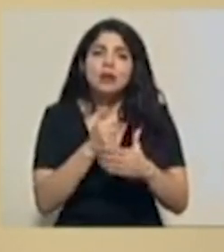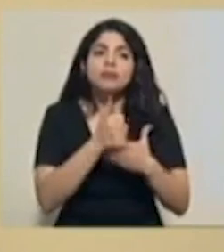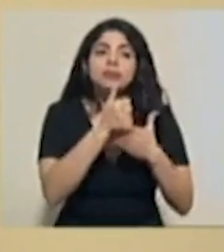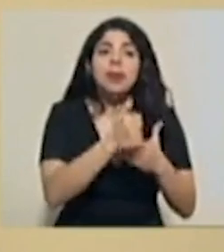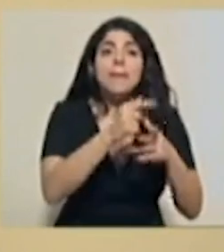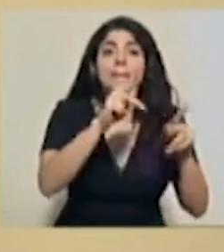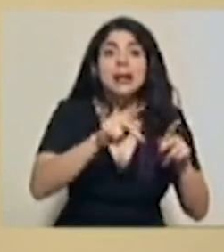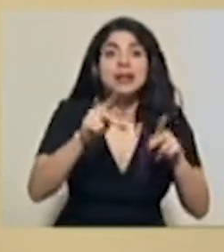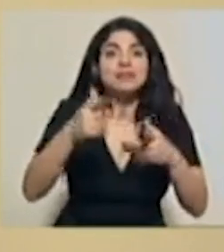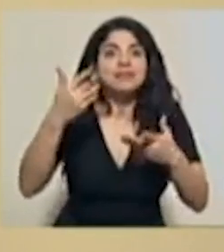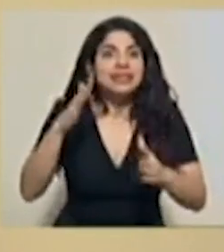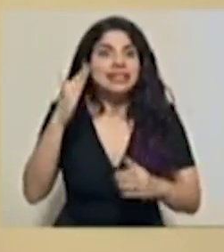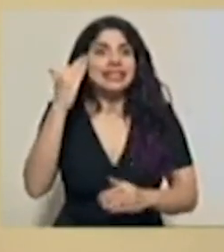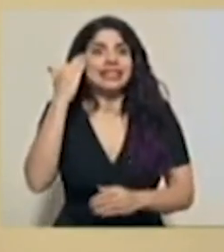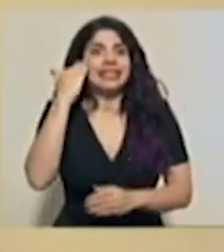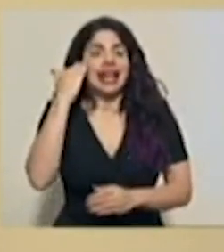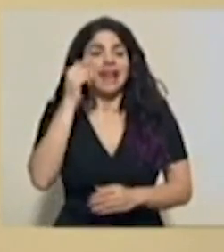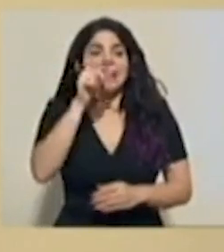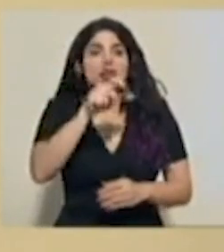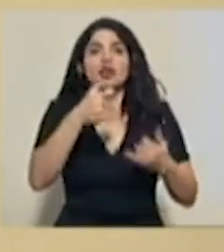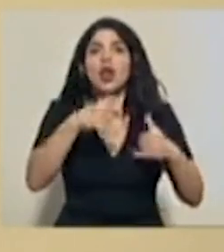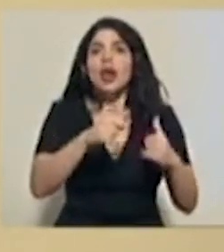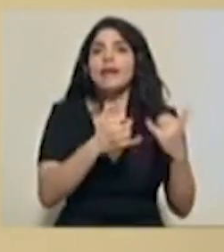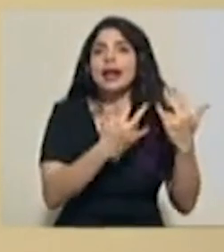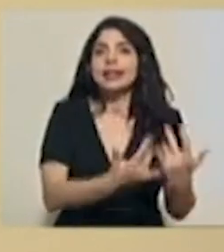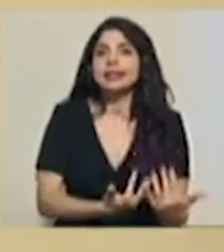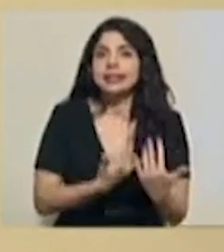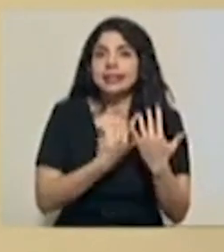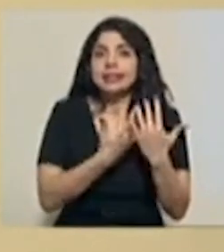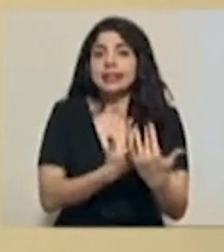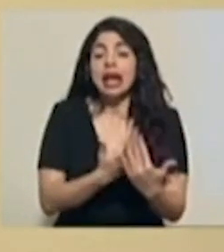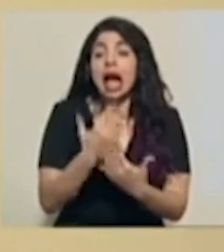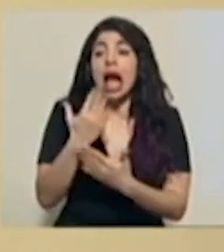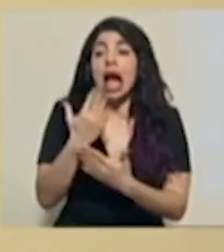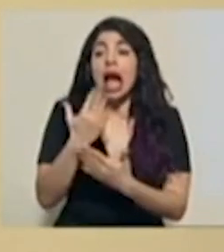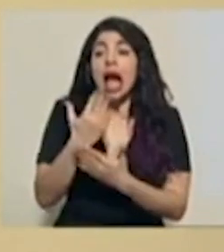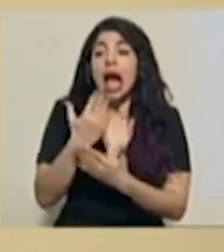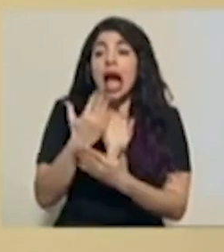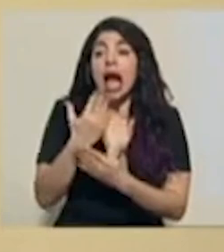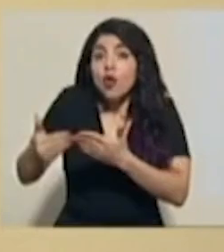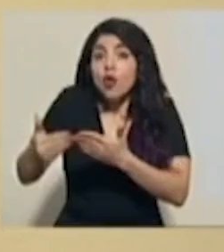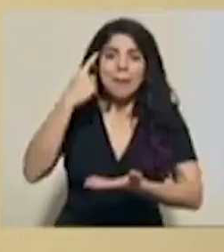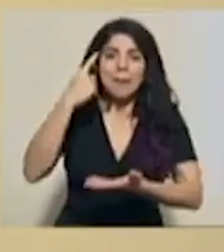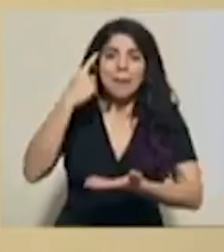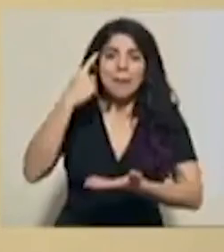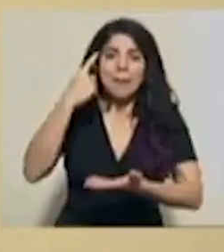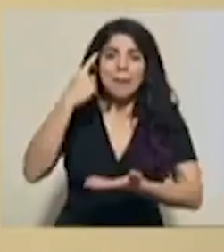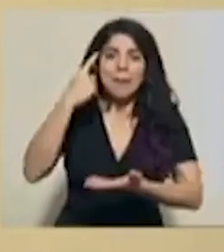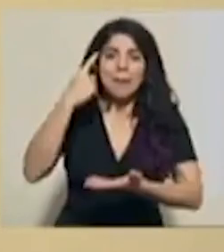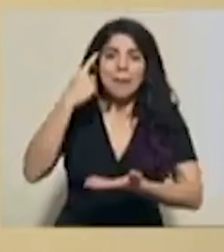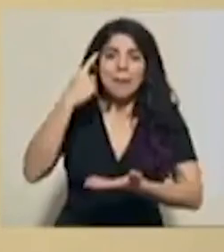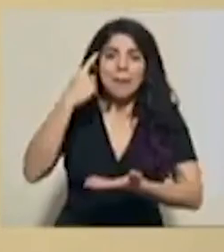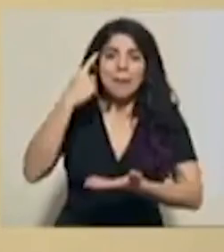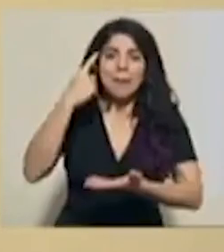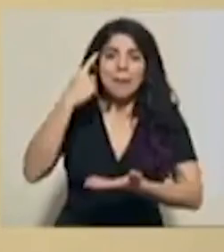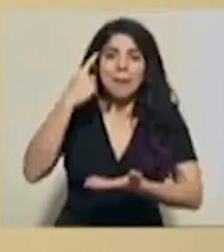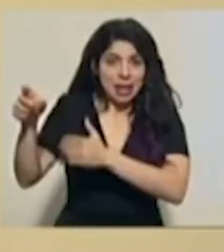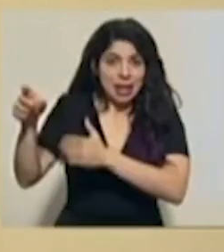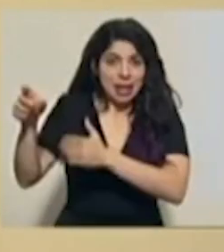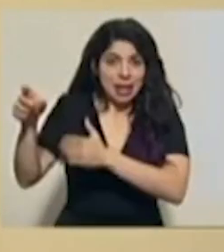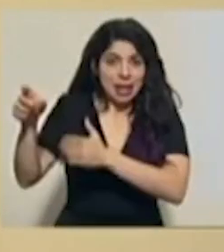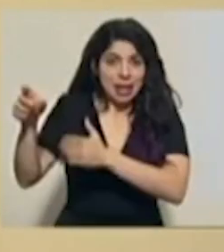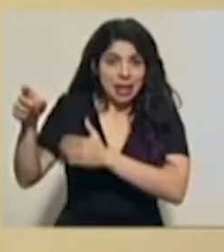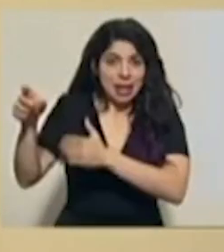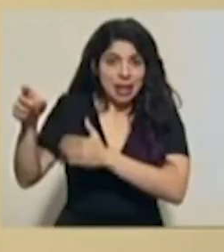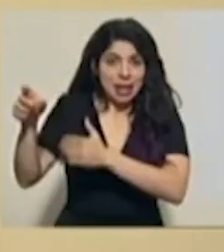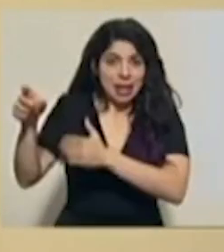que ya sabemos que todavía están en espera, que a pesar de los nuevos recursos que se han incorporado a razón del presupuesto aprobado por la